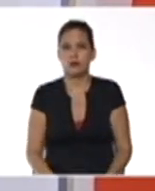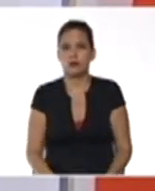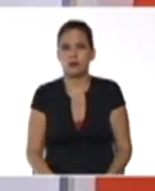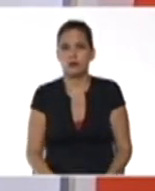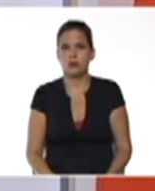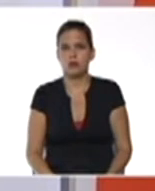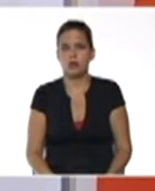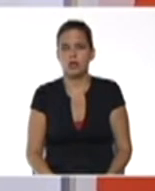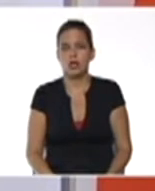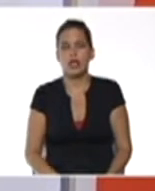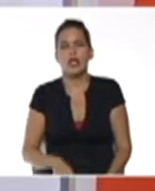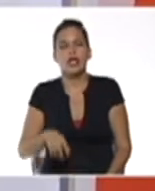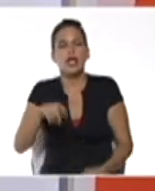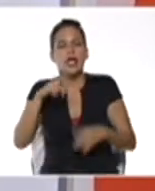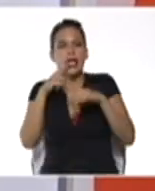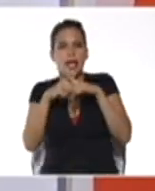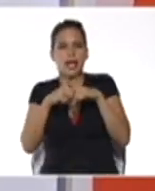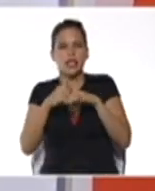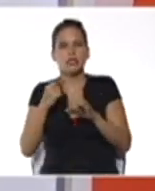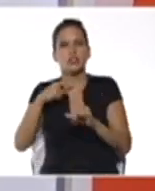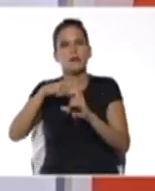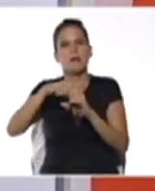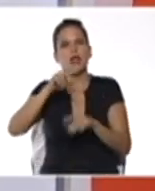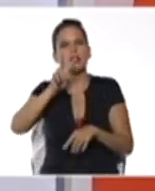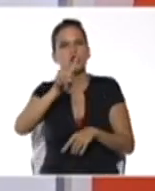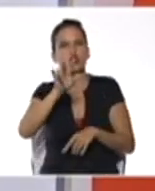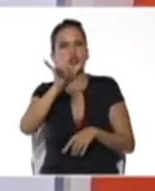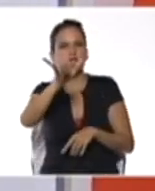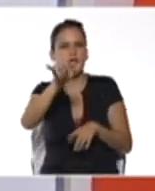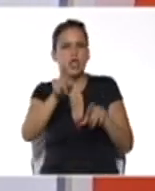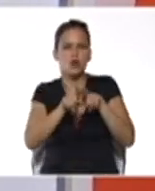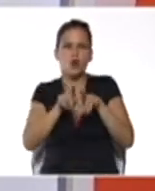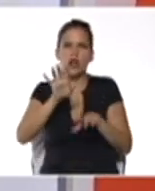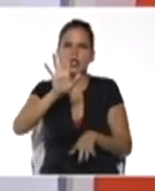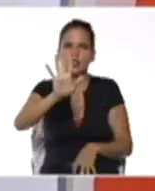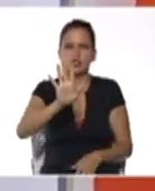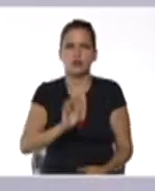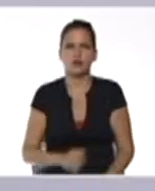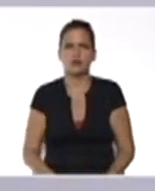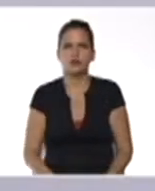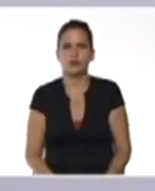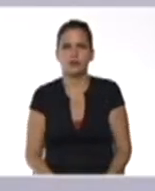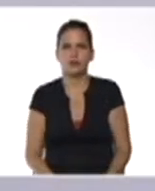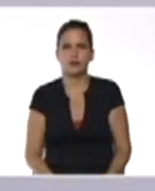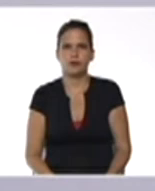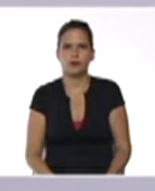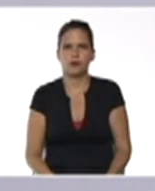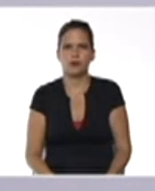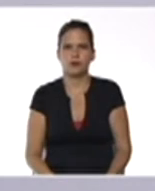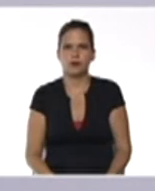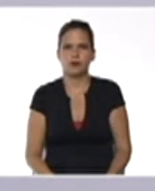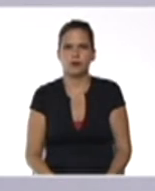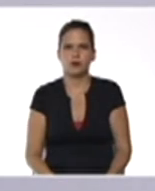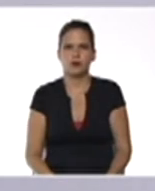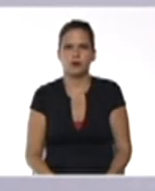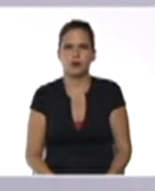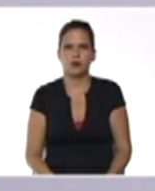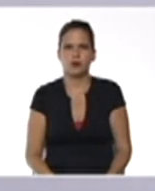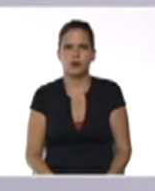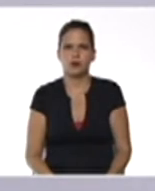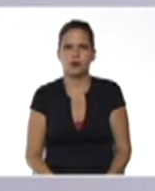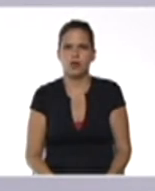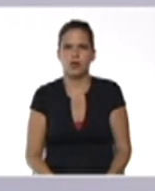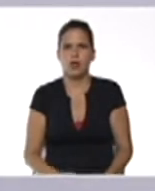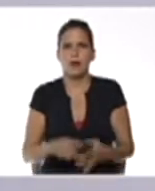x más 2 por y igual a 5. La de abajo, bueno, multiplicamos por menos 2. Menos por